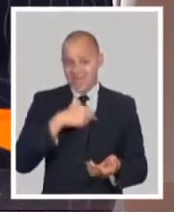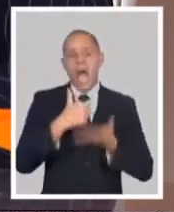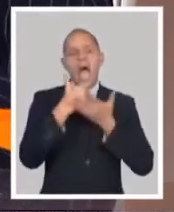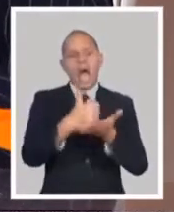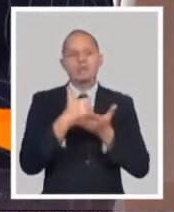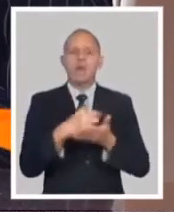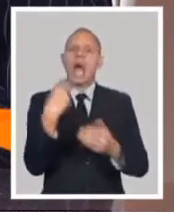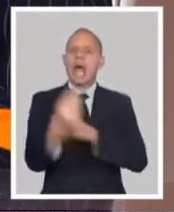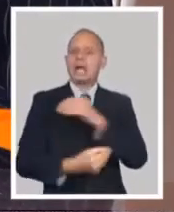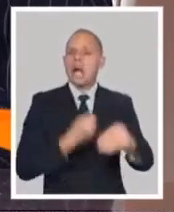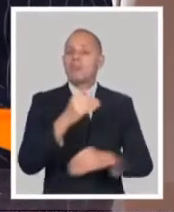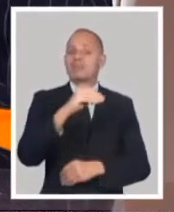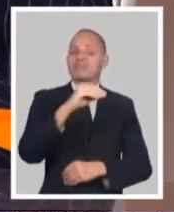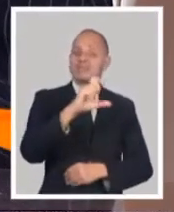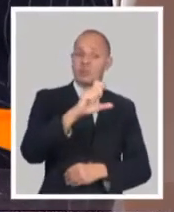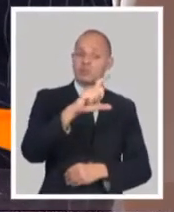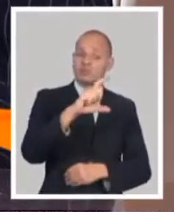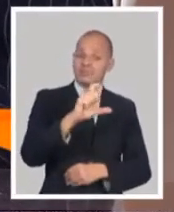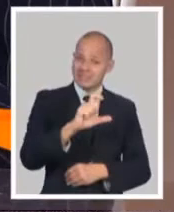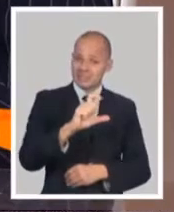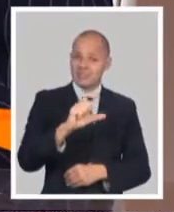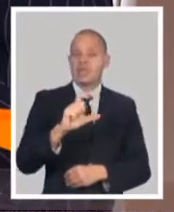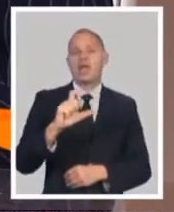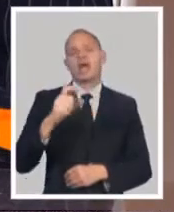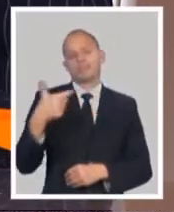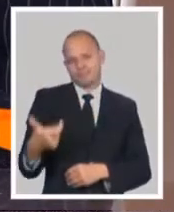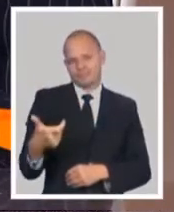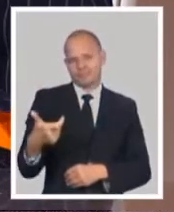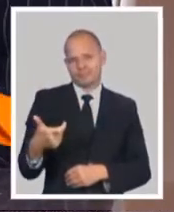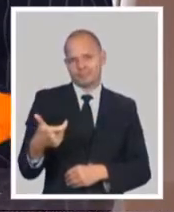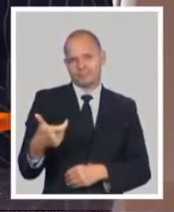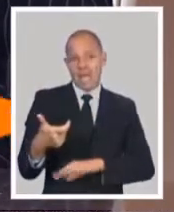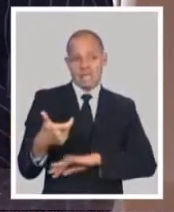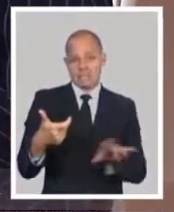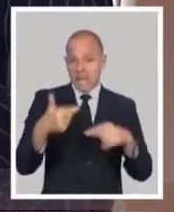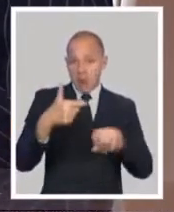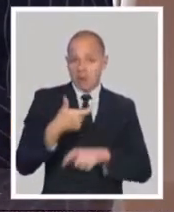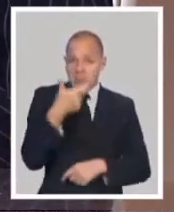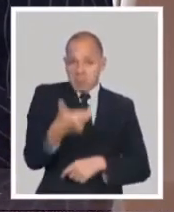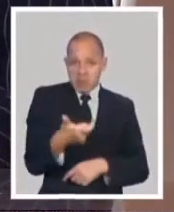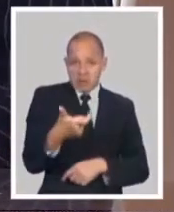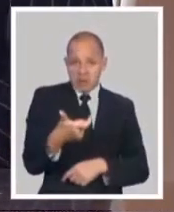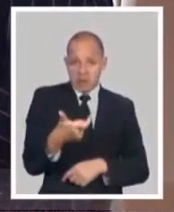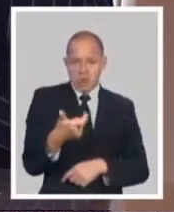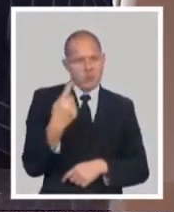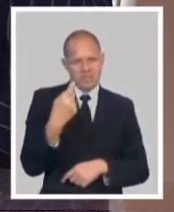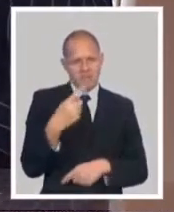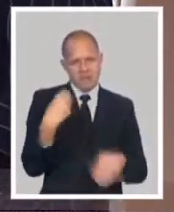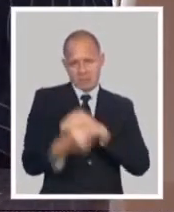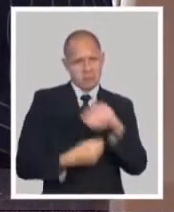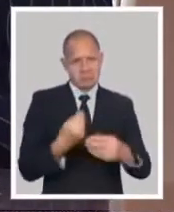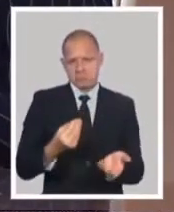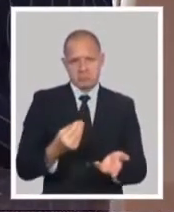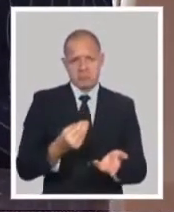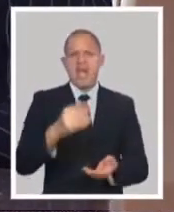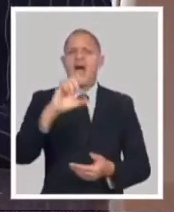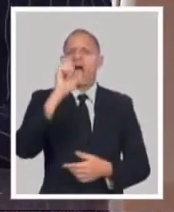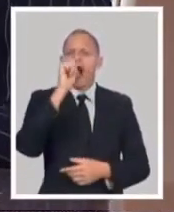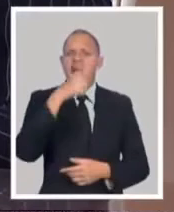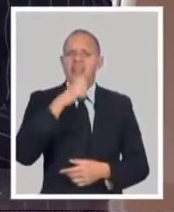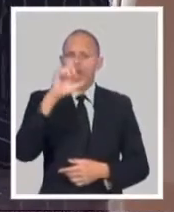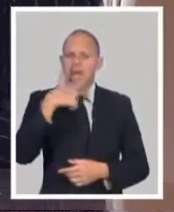la población, porque es importante que la población tiene que tomar medidas desde el punto de vista de la necesidad que tenga